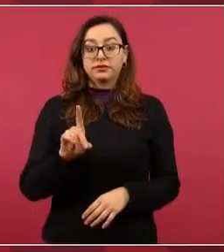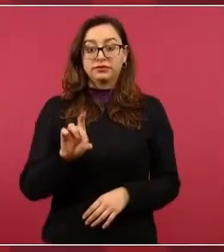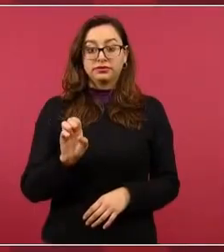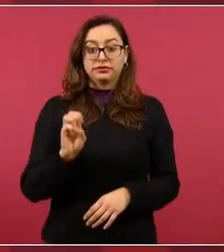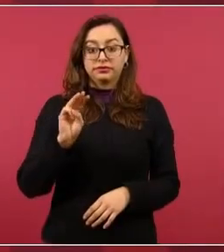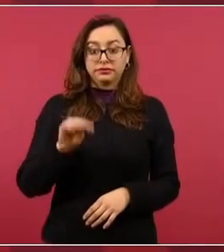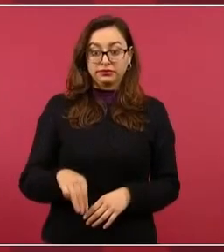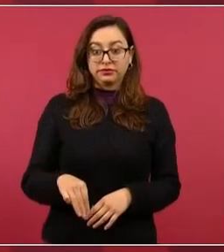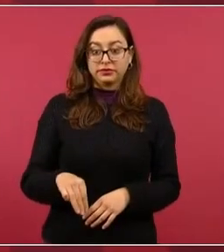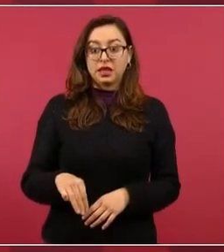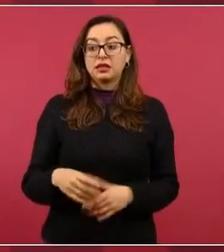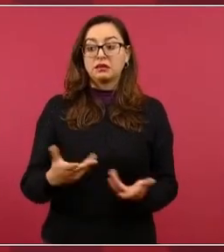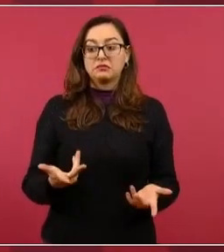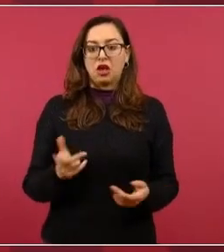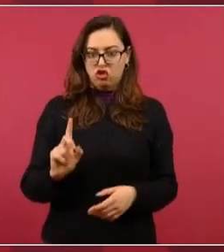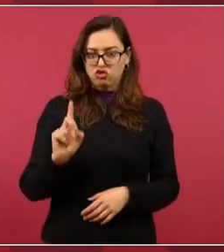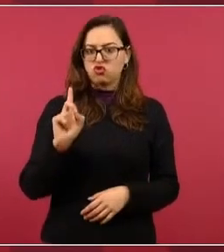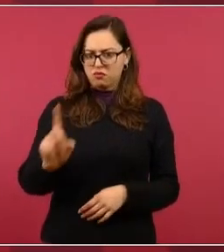el domingo,